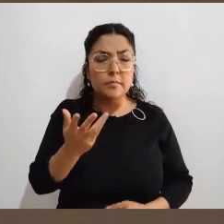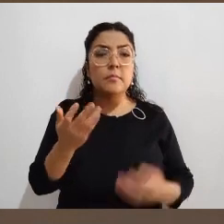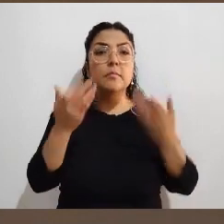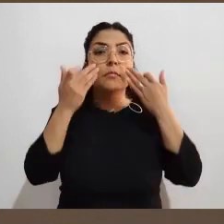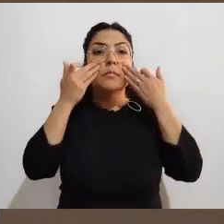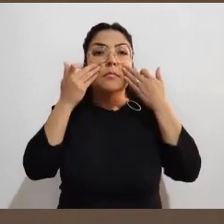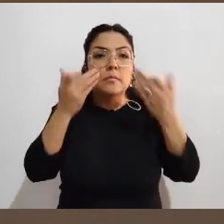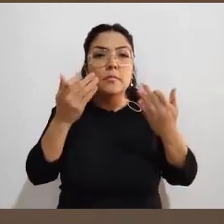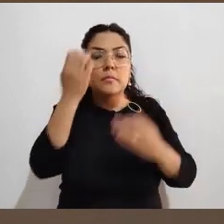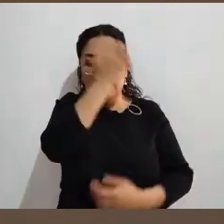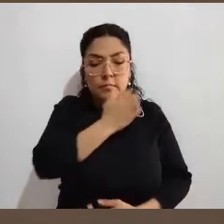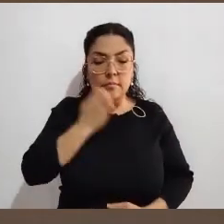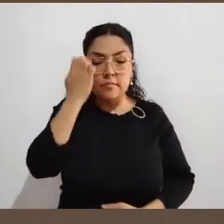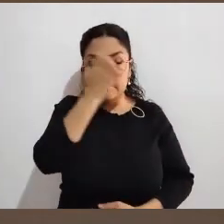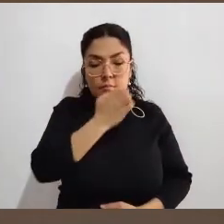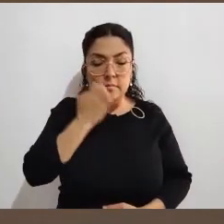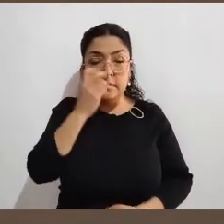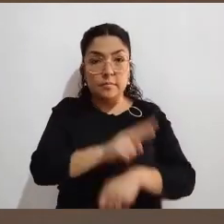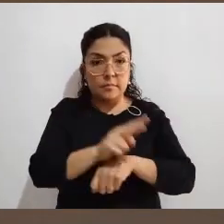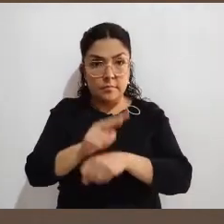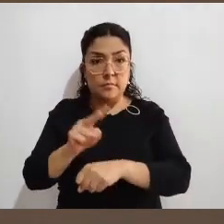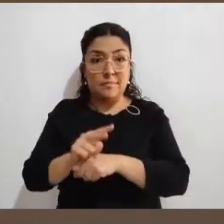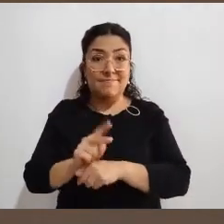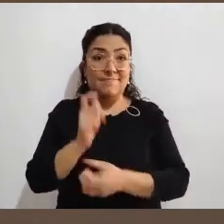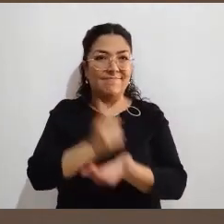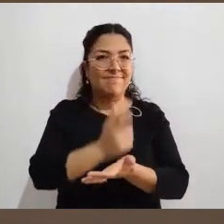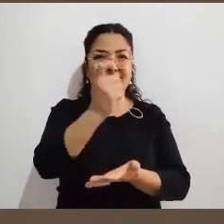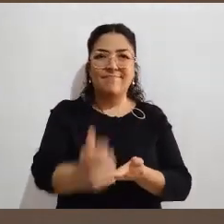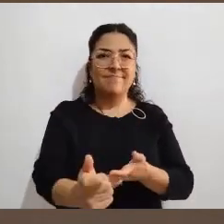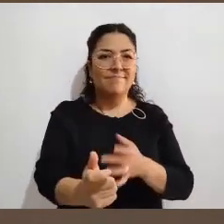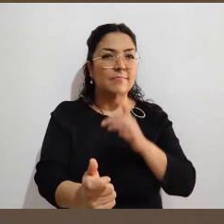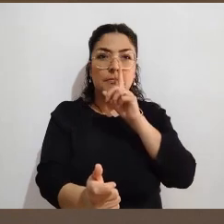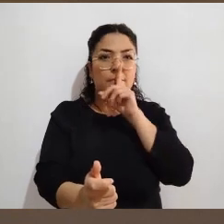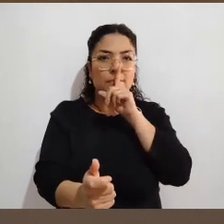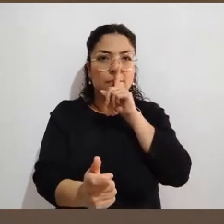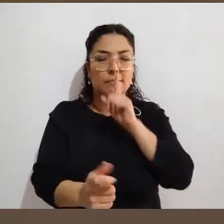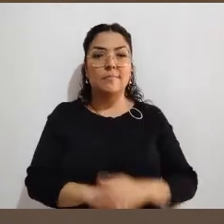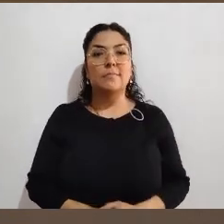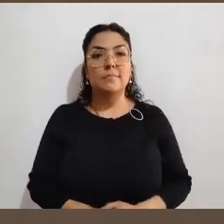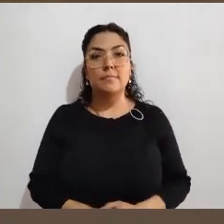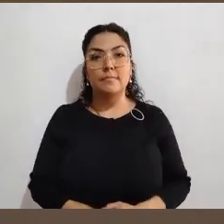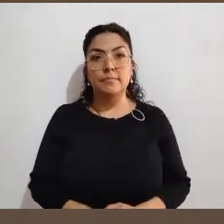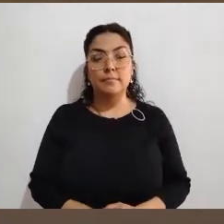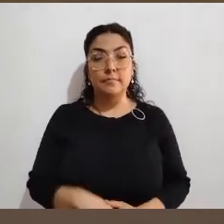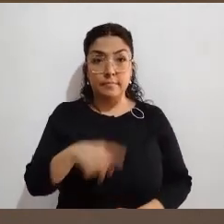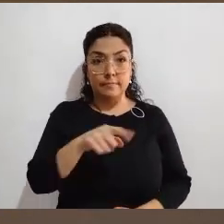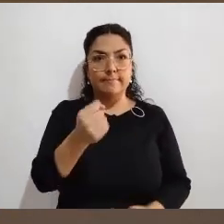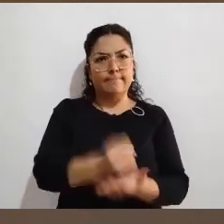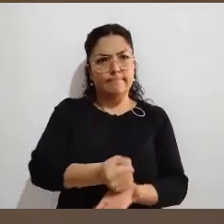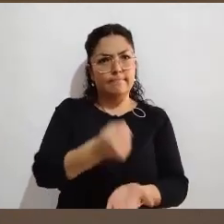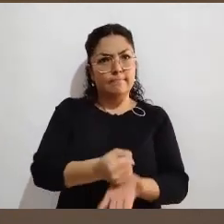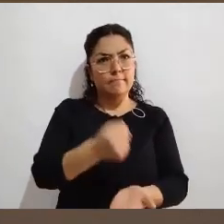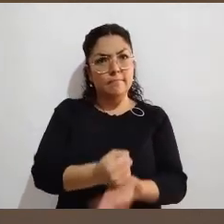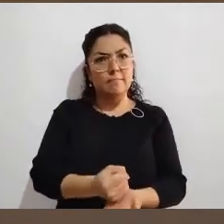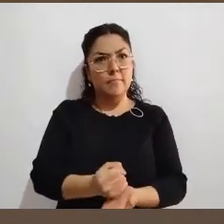remunerada, es una actividad voluntaria que hace la ciudadanía. En función a ello también no se obliga a la persona